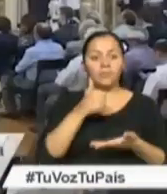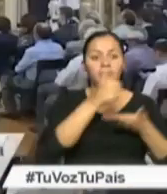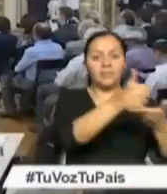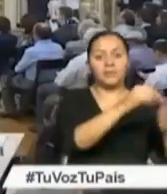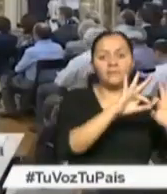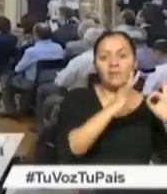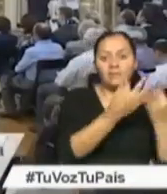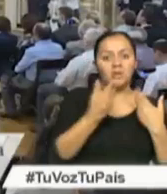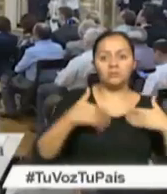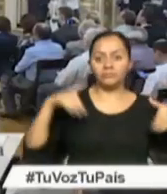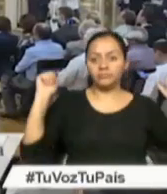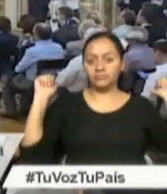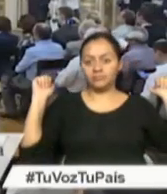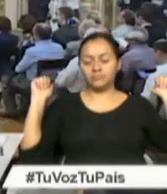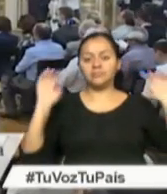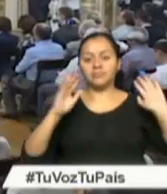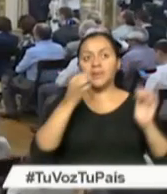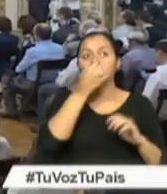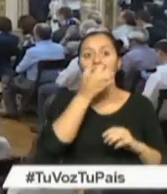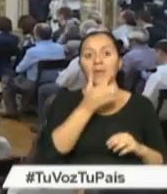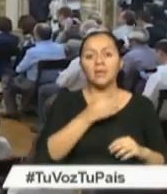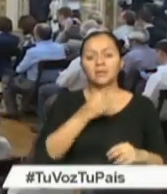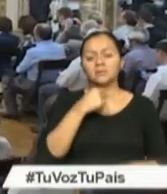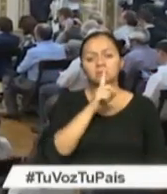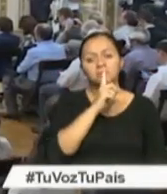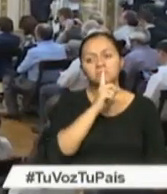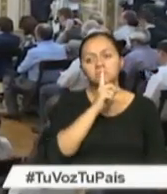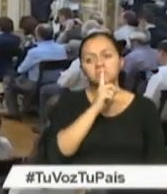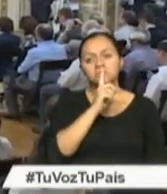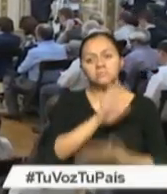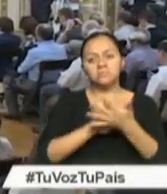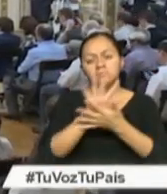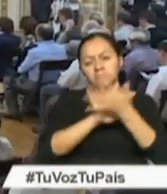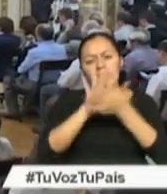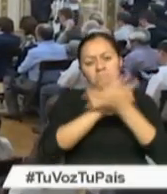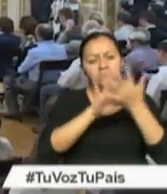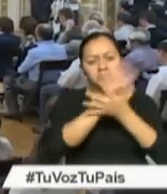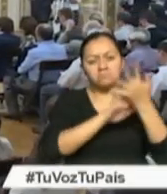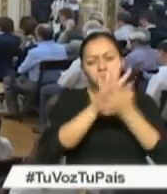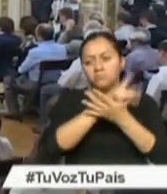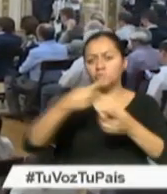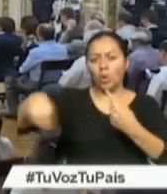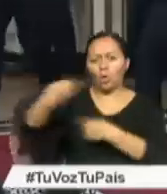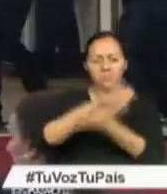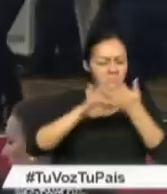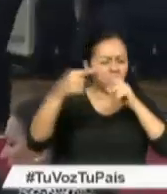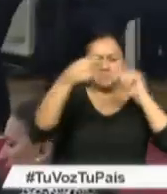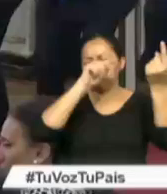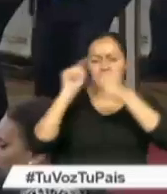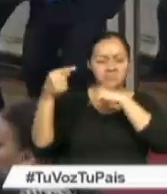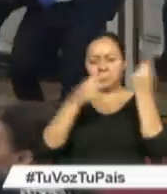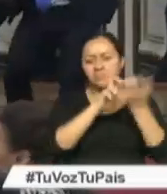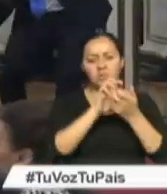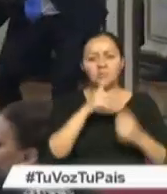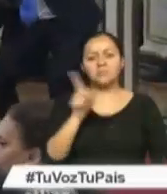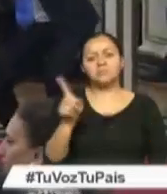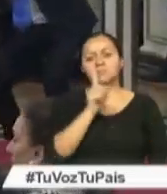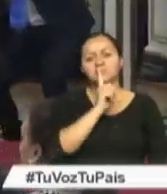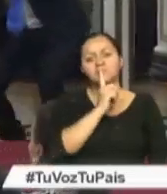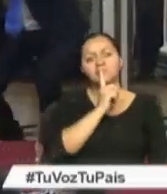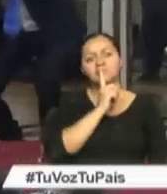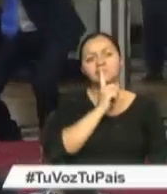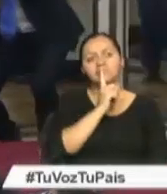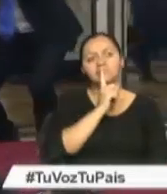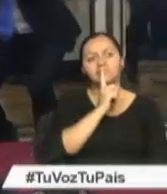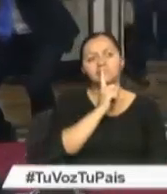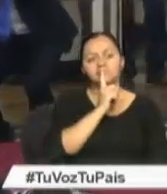nadie Macri había permanecido En silencio Por el escándalo Que desató críticas De la oposición Y de la alianza oficialista De centro derecha